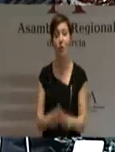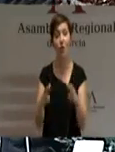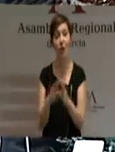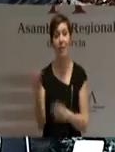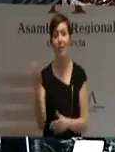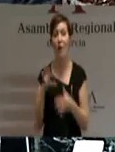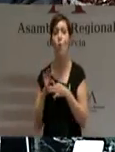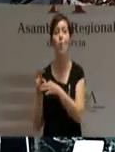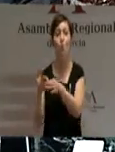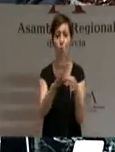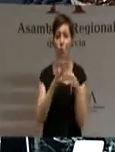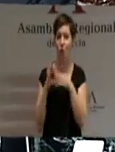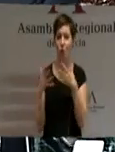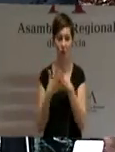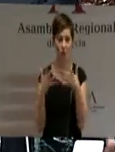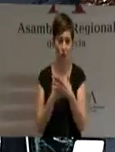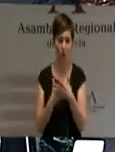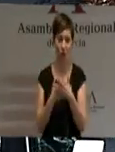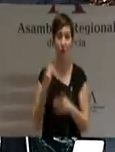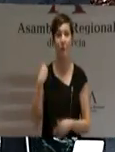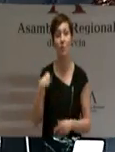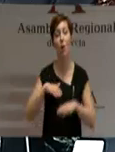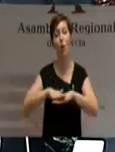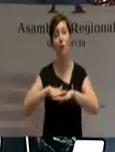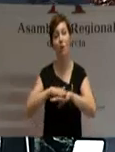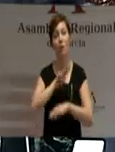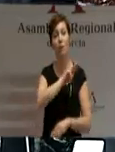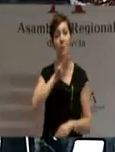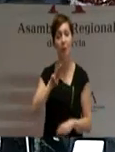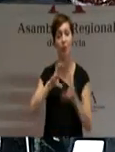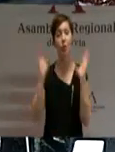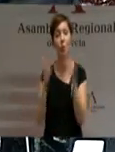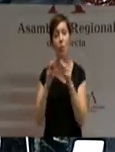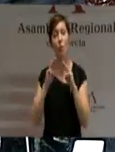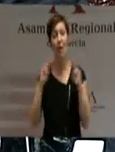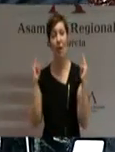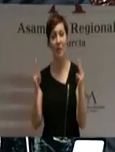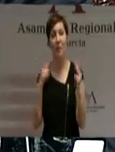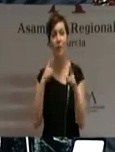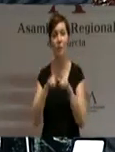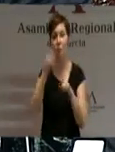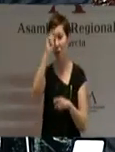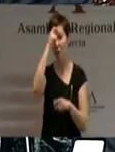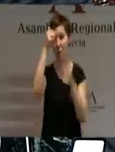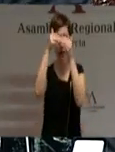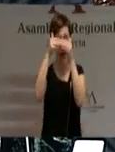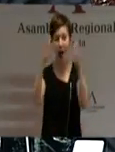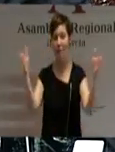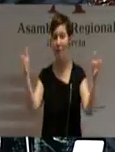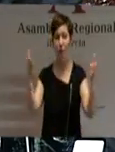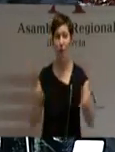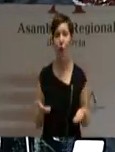demócratas. Los gobiernos del Partido Popular y sus grupos parlamentarios siempre han tenido abierta la mano para la